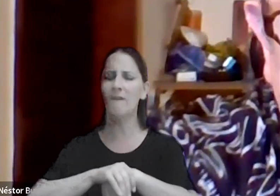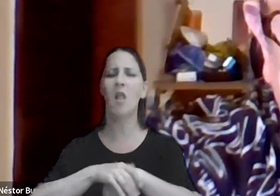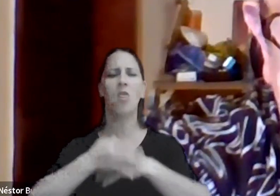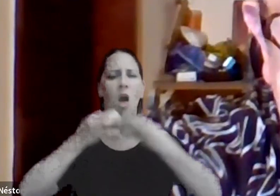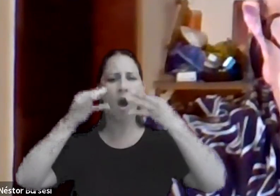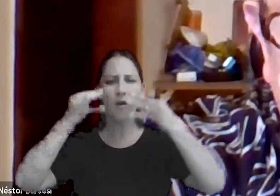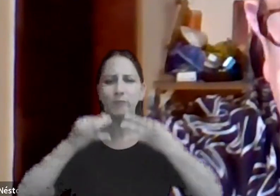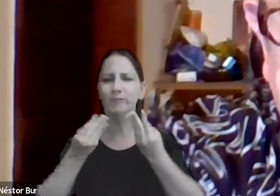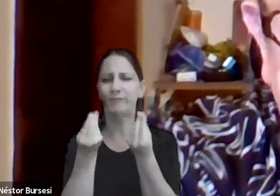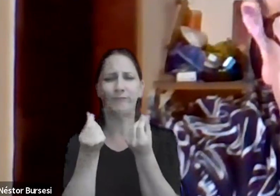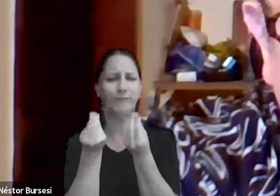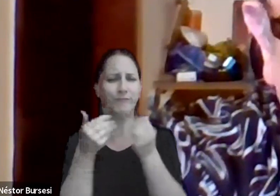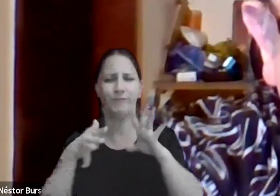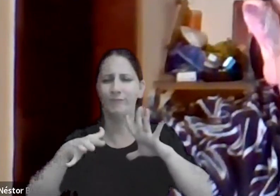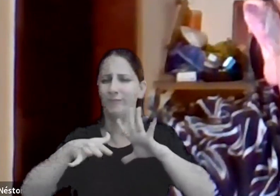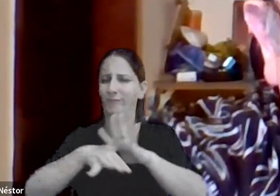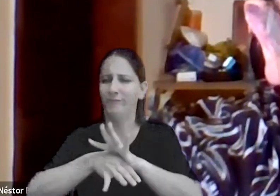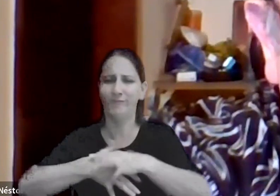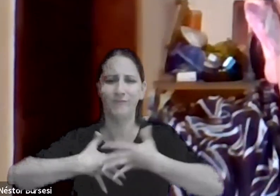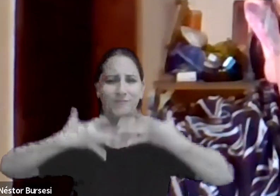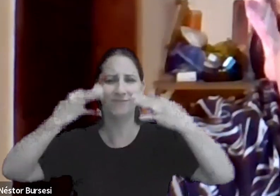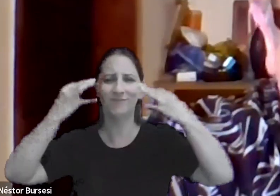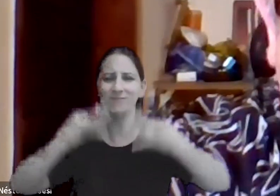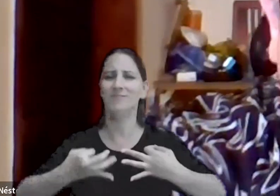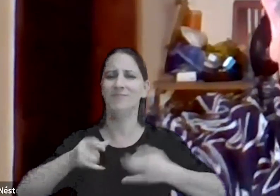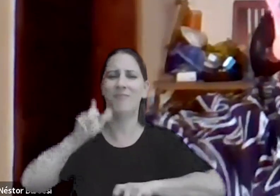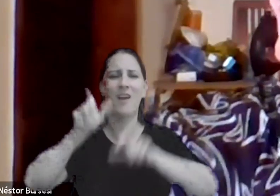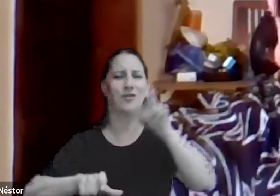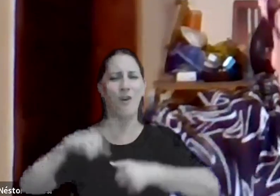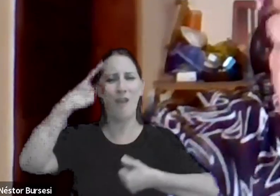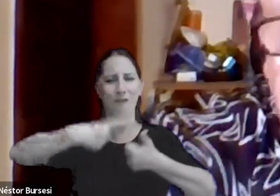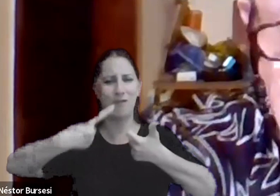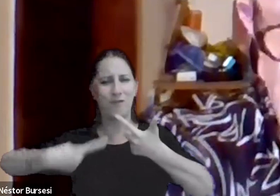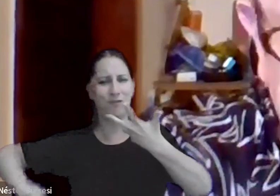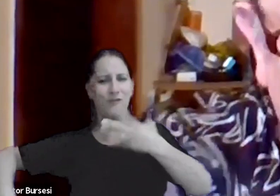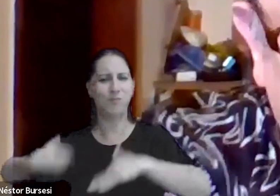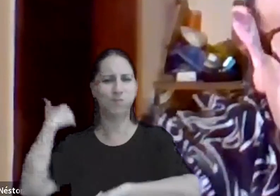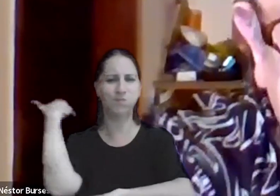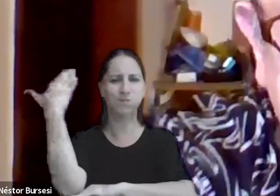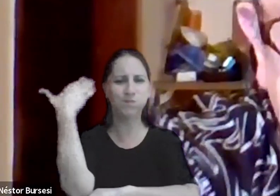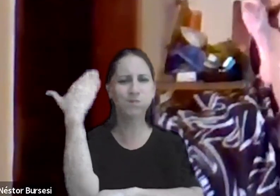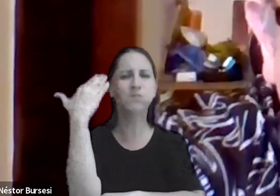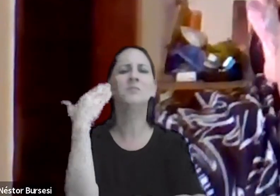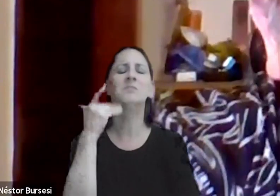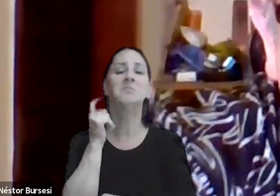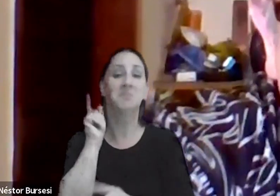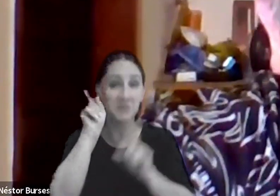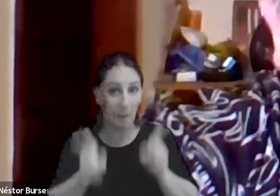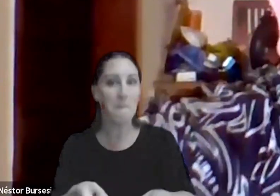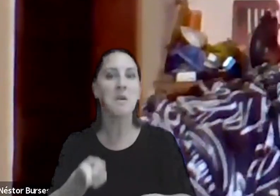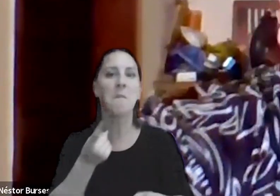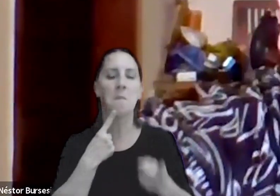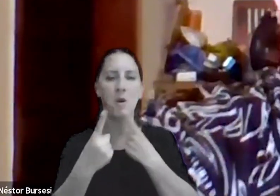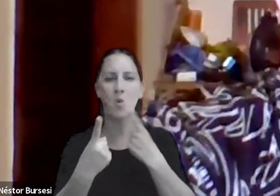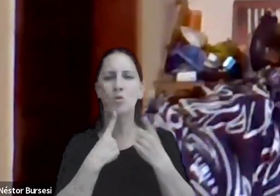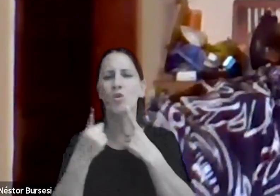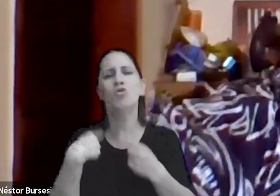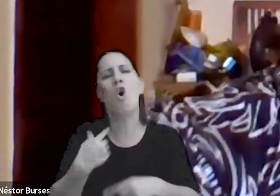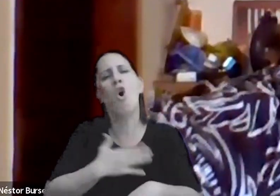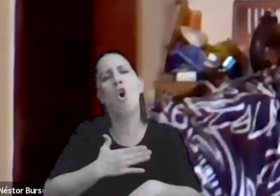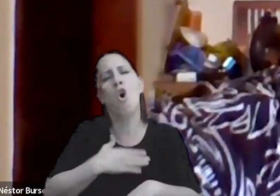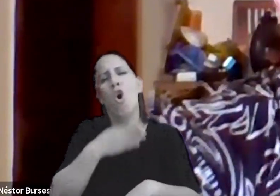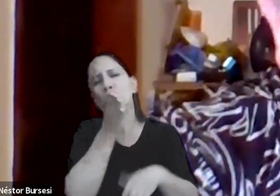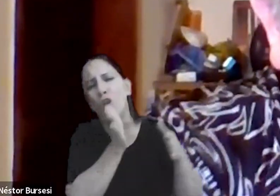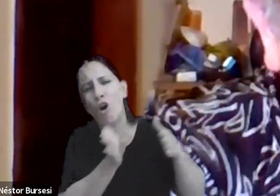la excelencia y la calidad de los expositores y de las preguntas de los expositores la verdad que yo vengo de otro palo